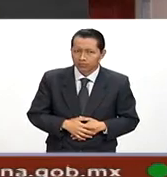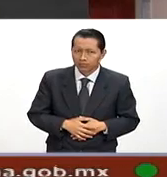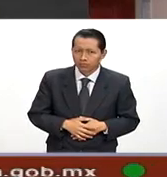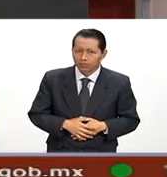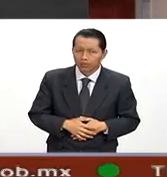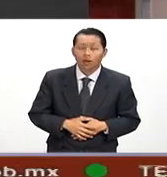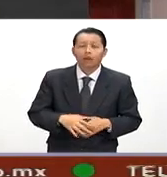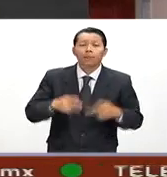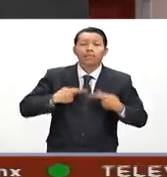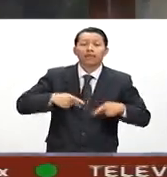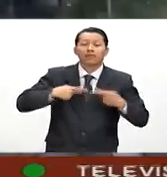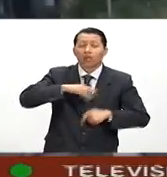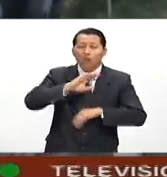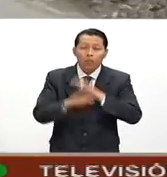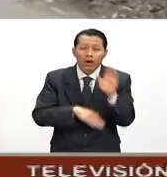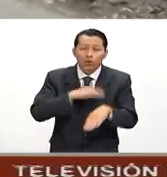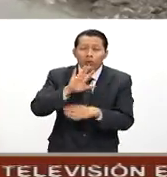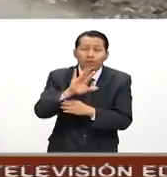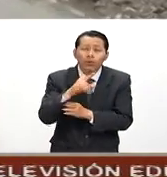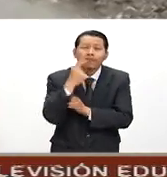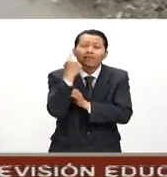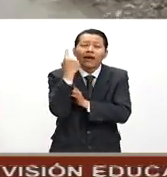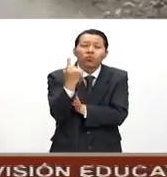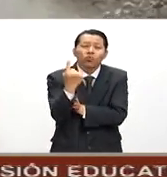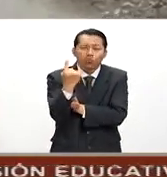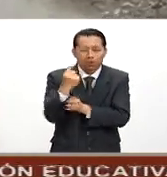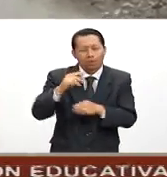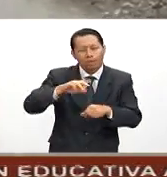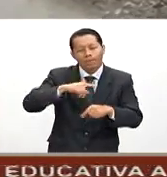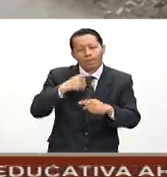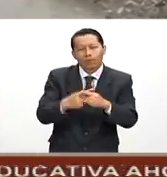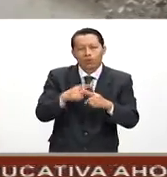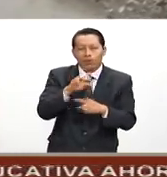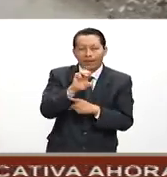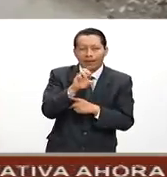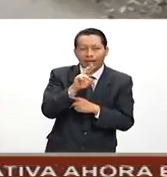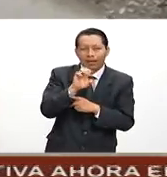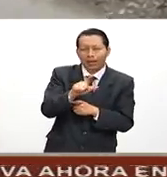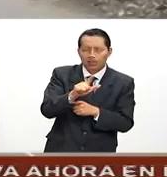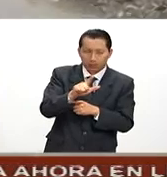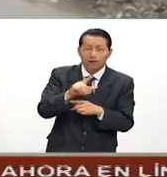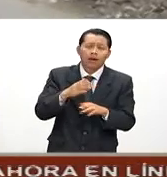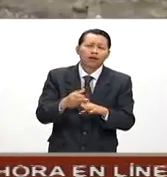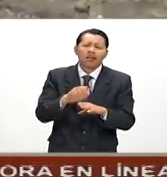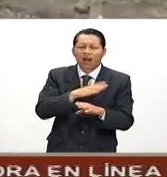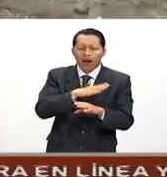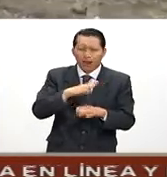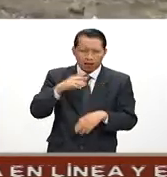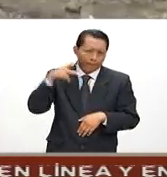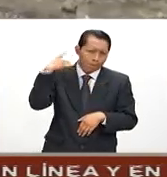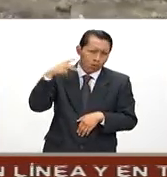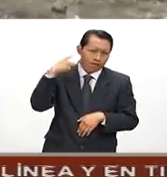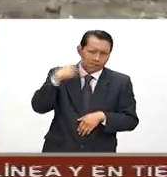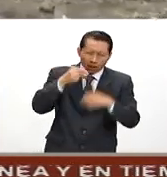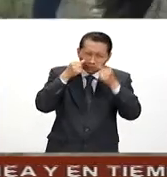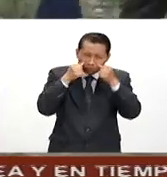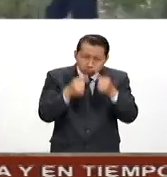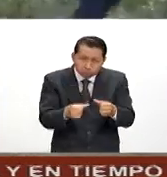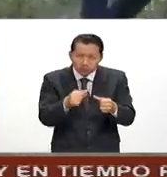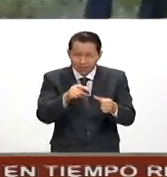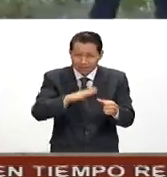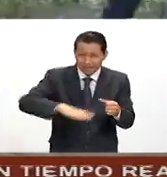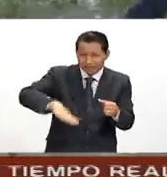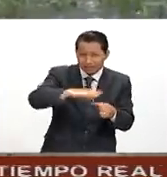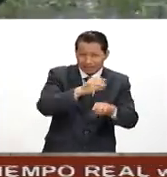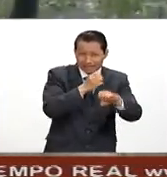51 número de muertos por el paso de ERA en nuestro país. Esto después de que las autoridades de Puebla informaron que los fallecidos en esa